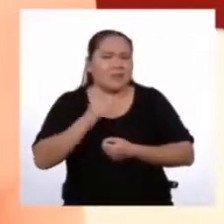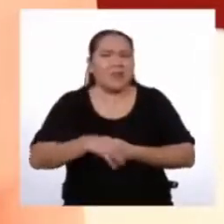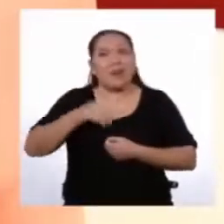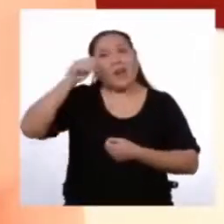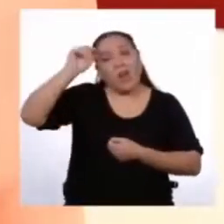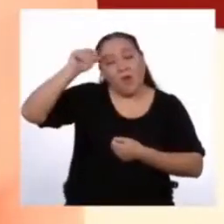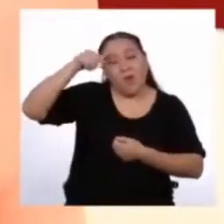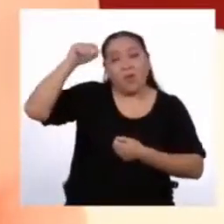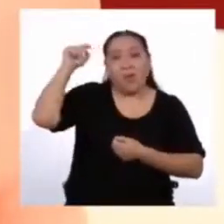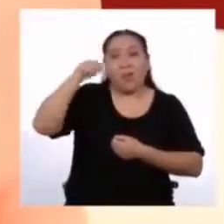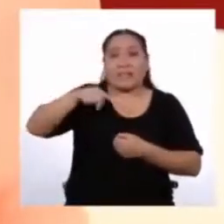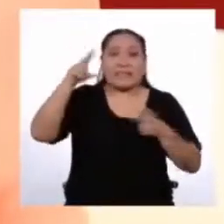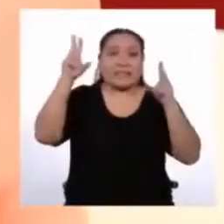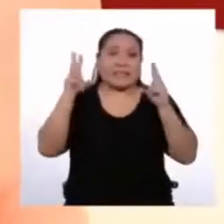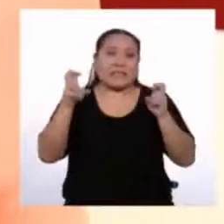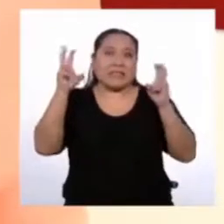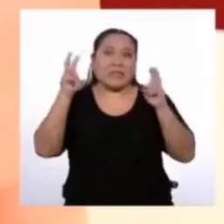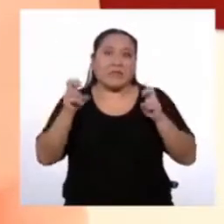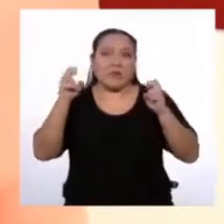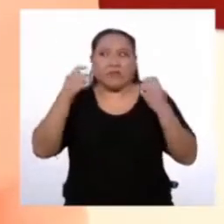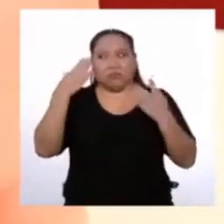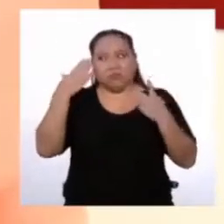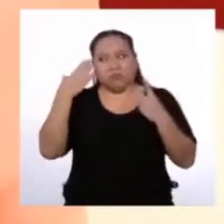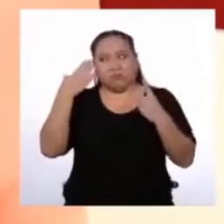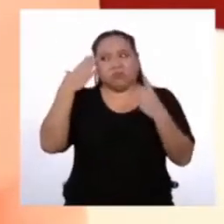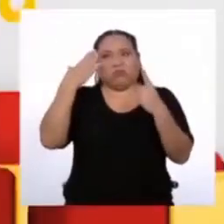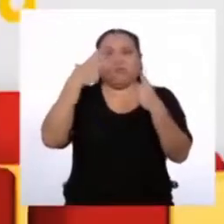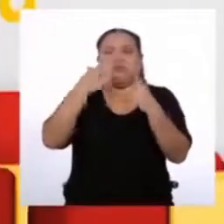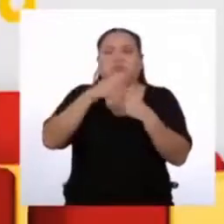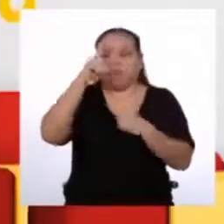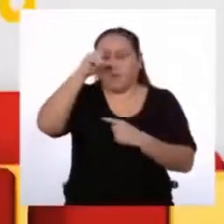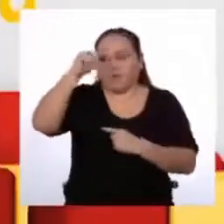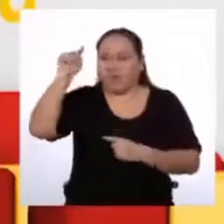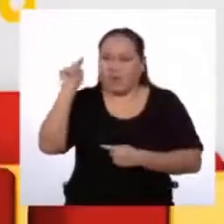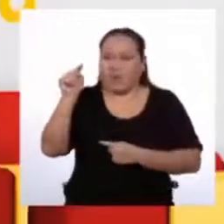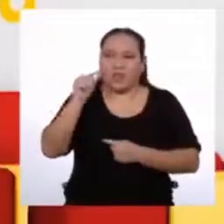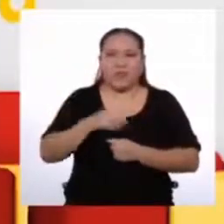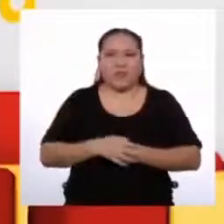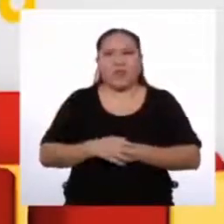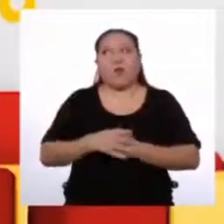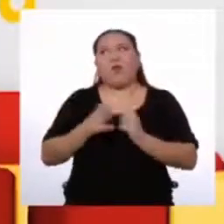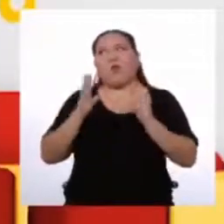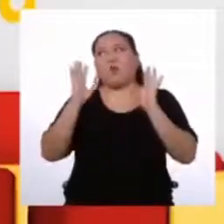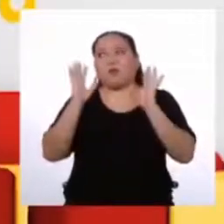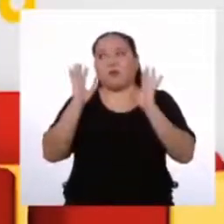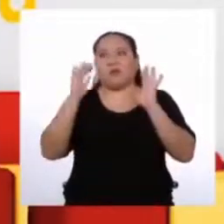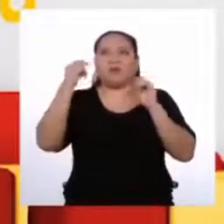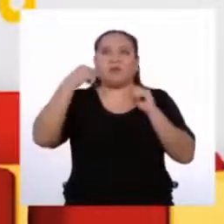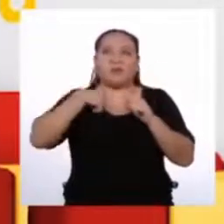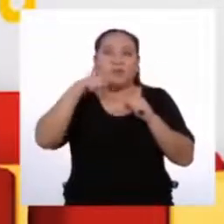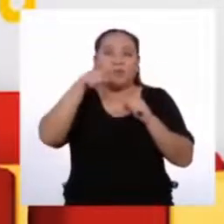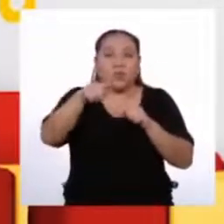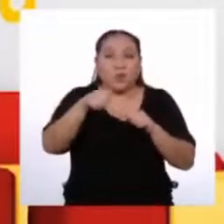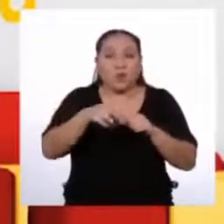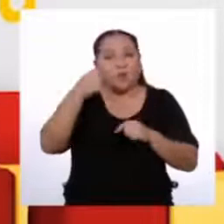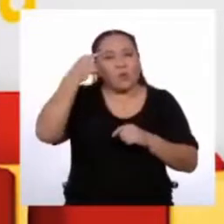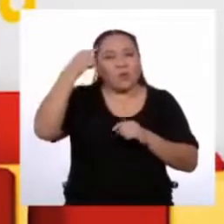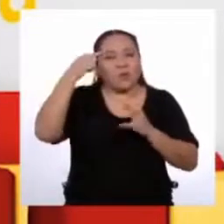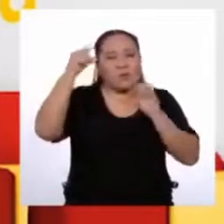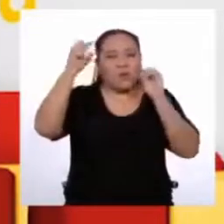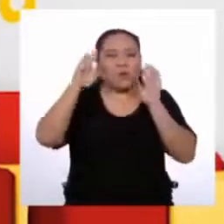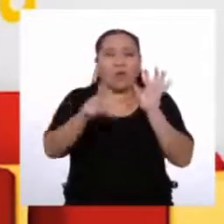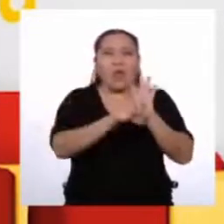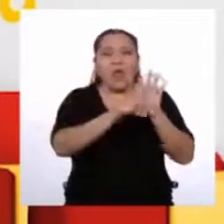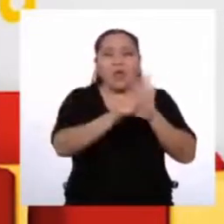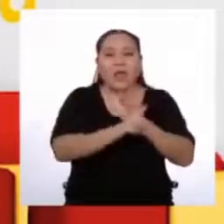Recuerdo que ese tema fue todo un reto para ti Tú, sobre todo si tienes el compromiso de redactar leyes que